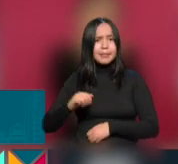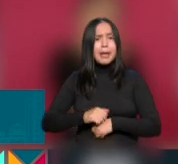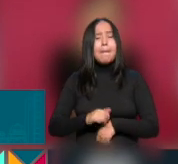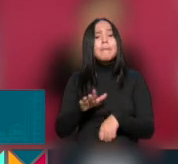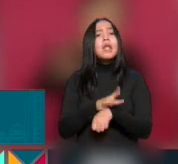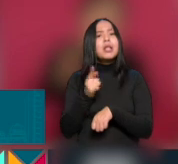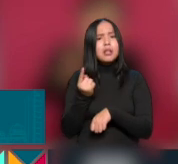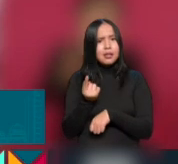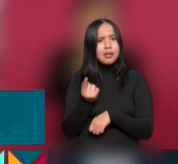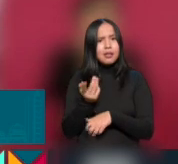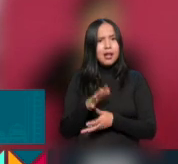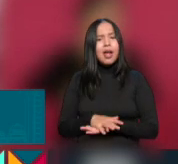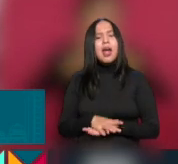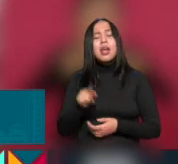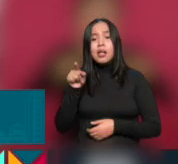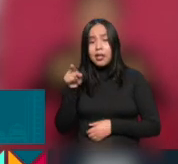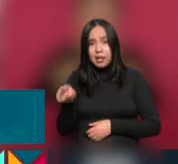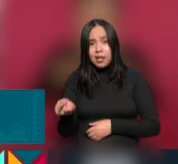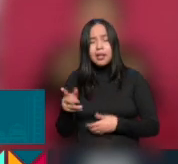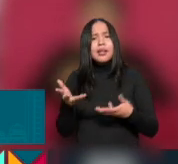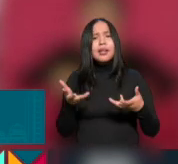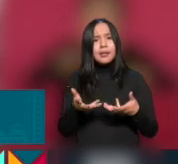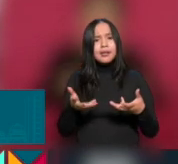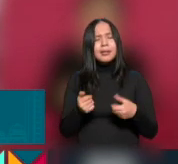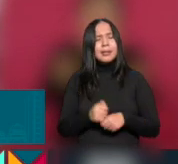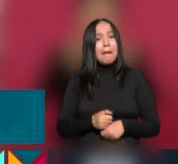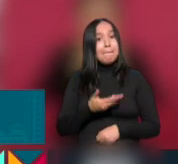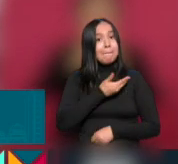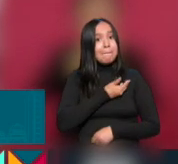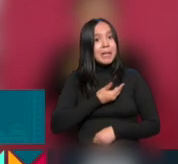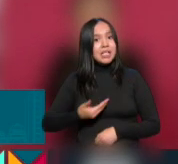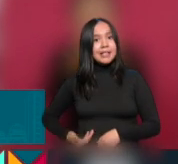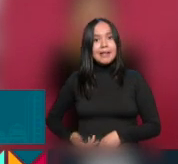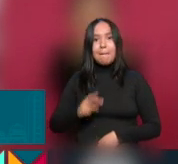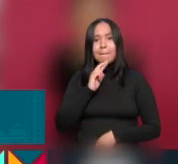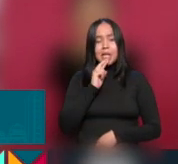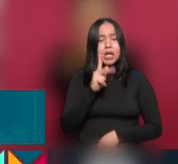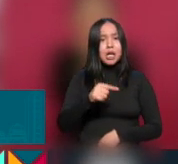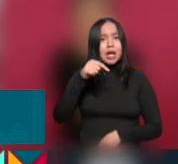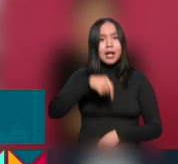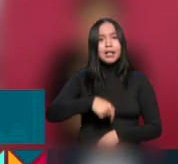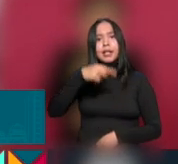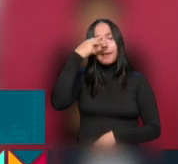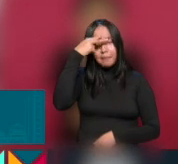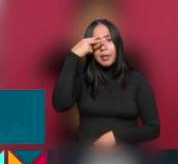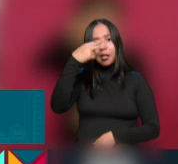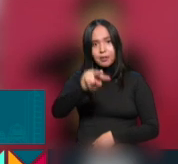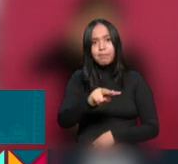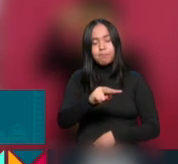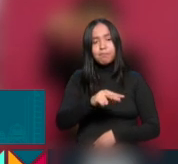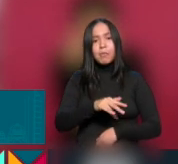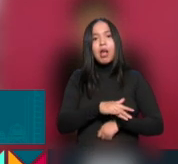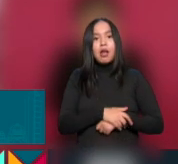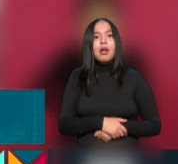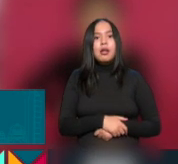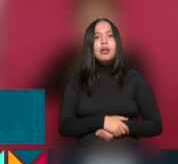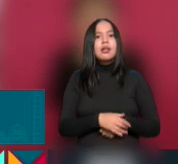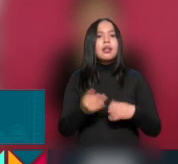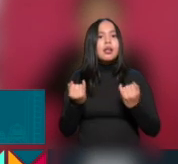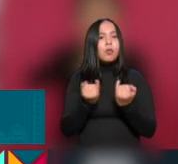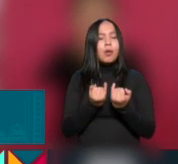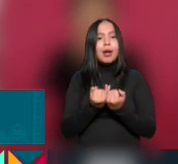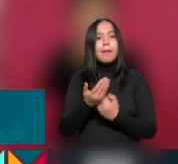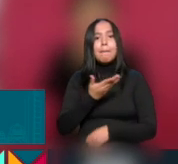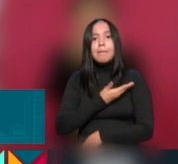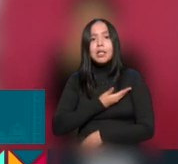porque usted no solamente ha sido el mejor presidente que ha tenido México en su historia, sino es el